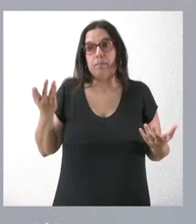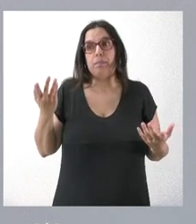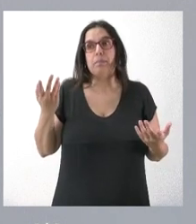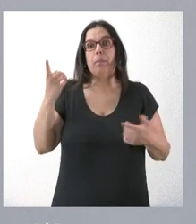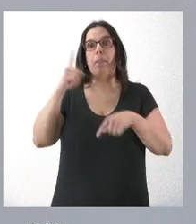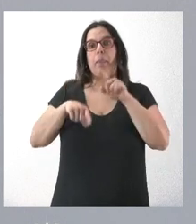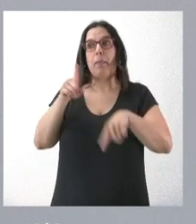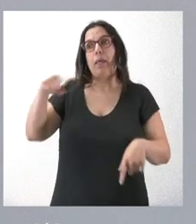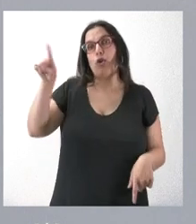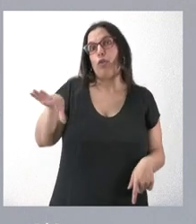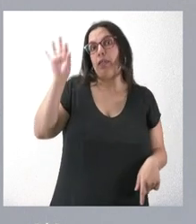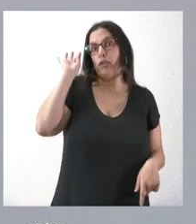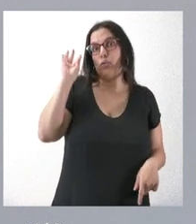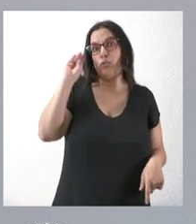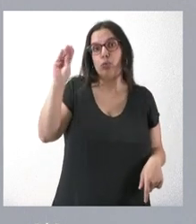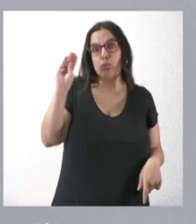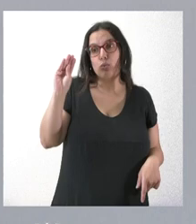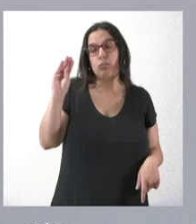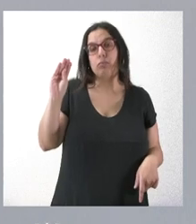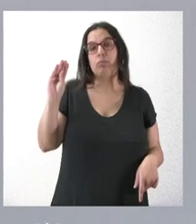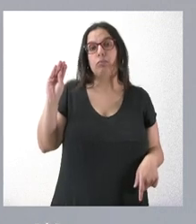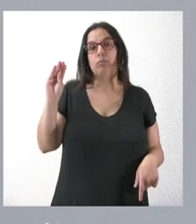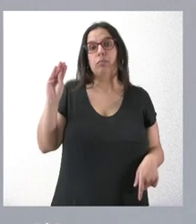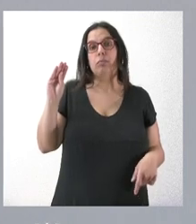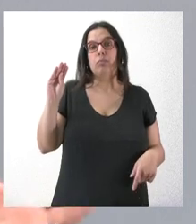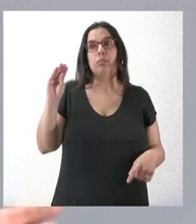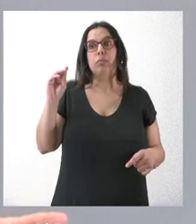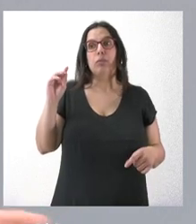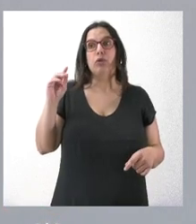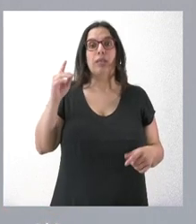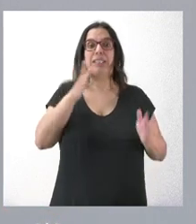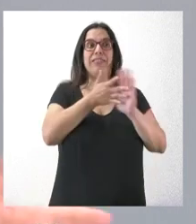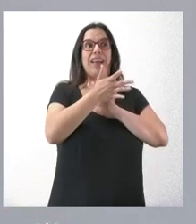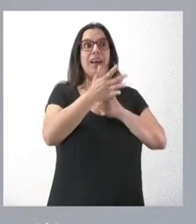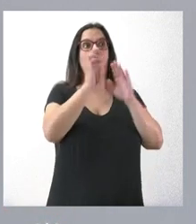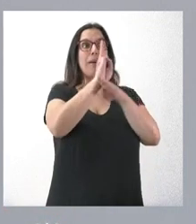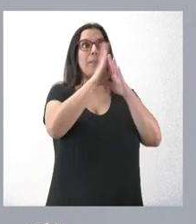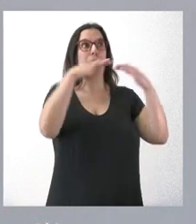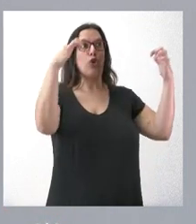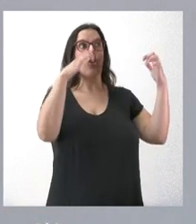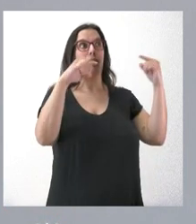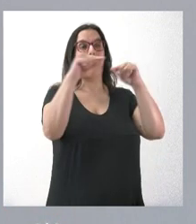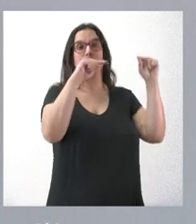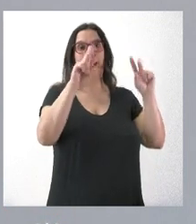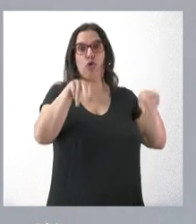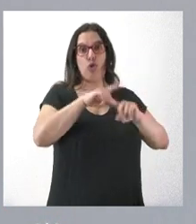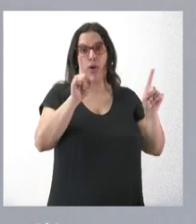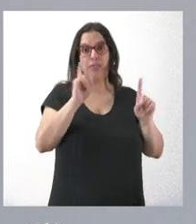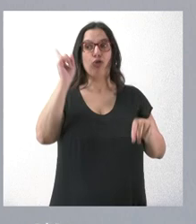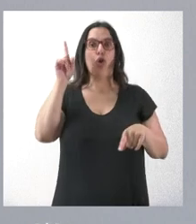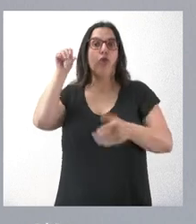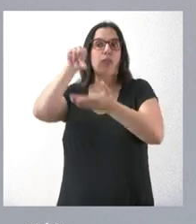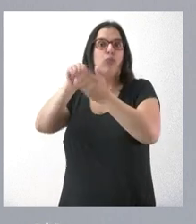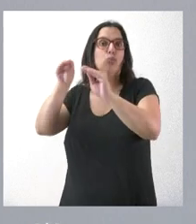tiene que resolverse ese debate, que no es un debate ni siquiera parlamentario en las Cortes de Castilla y León, sino local en el ámbito de un municipio